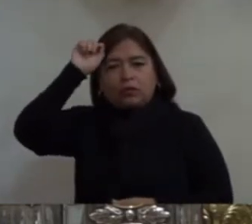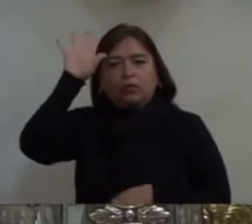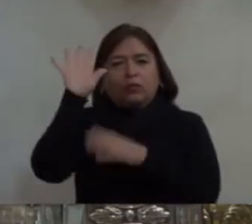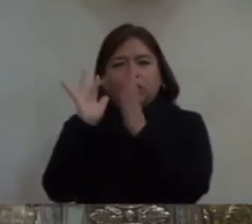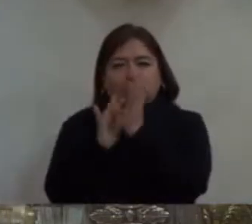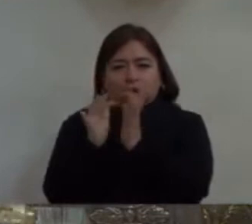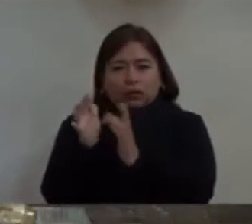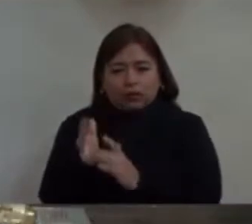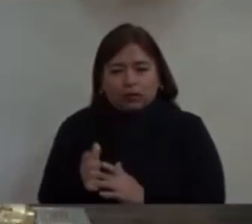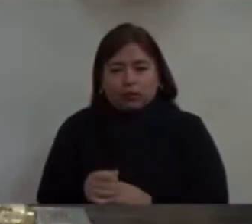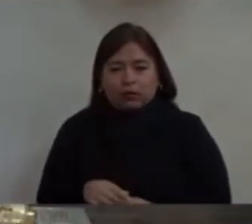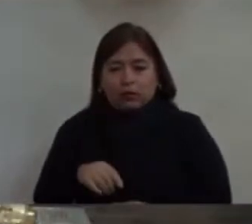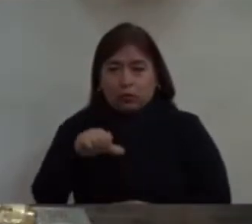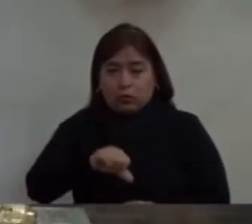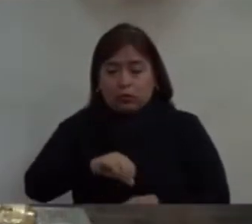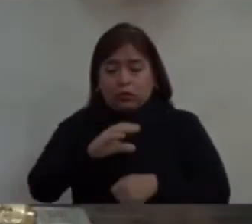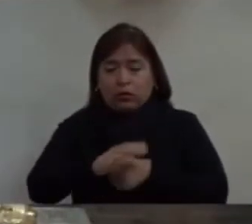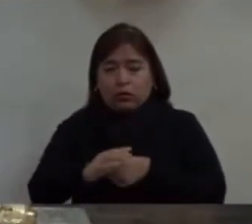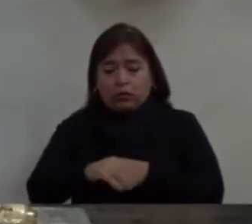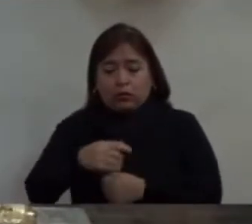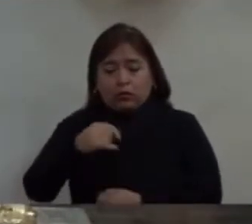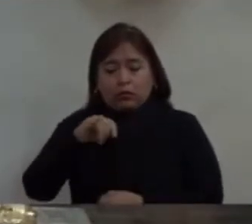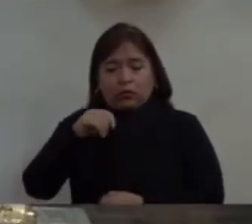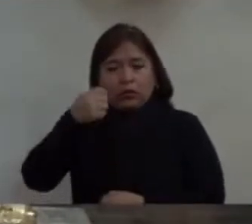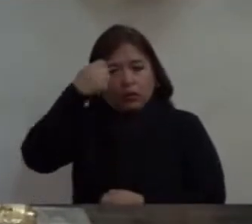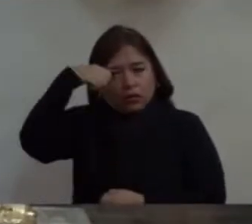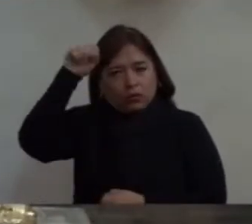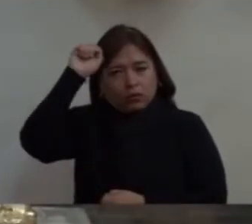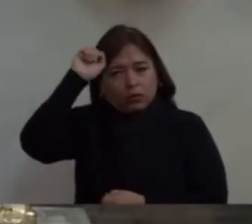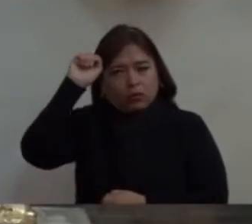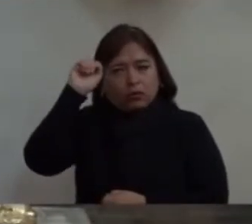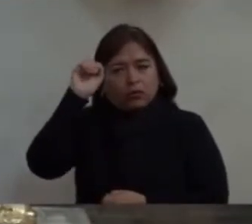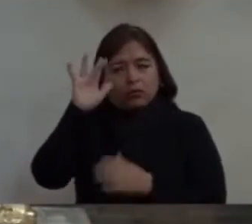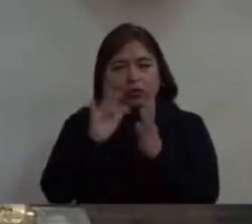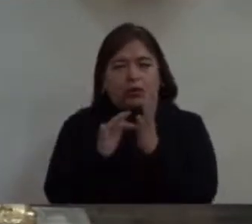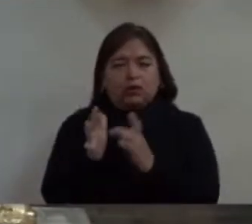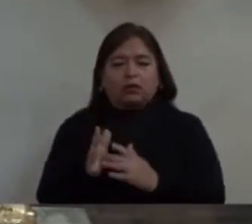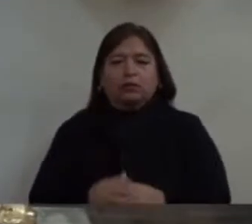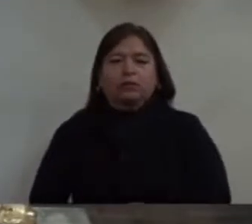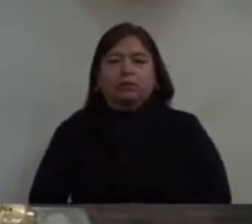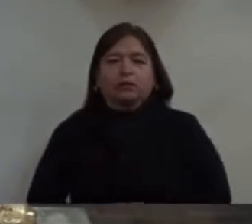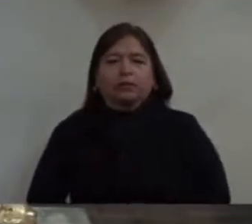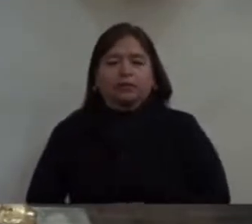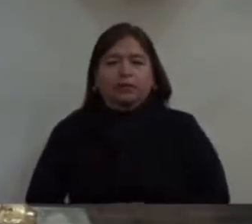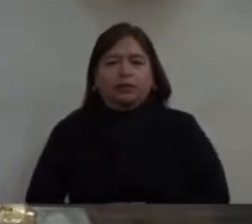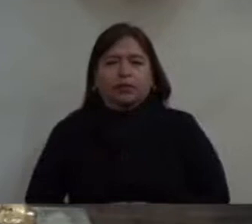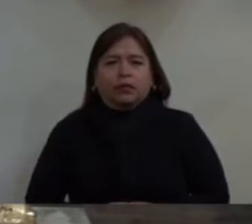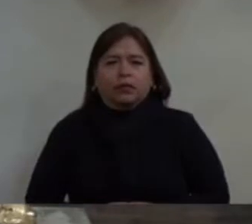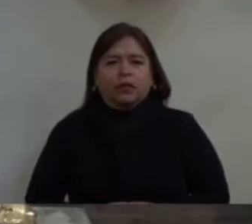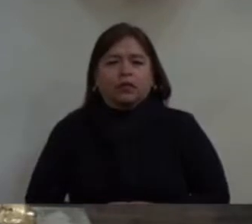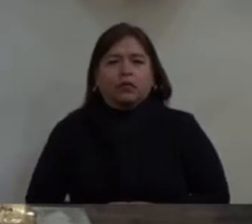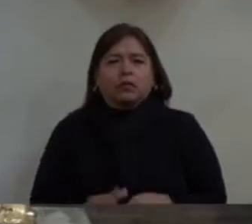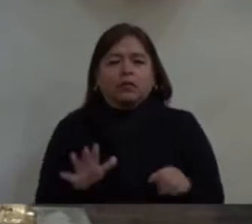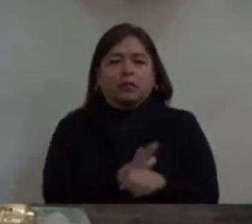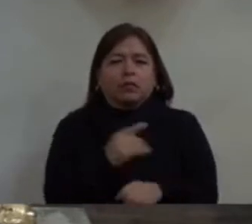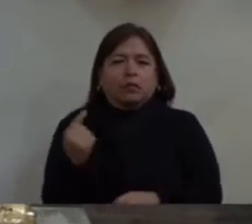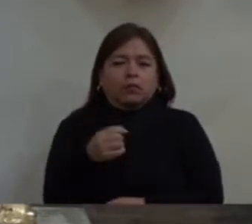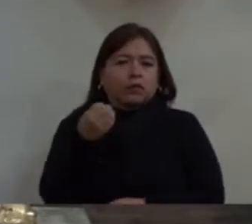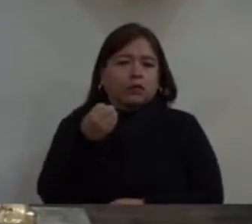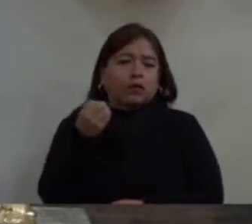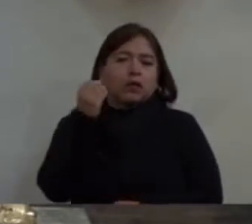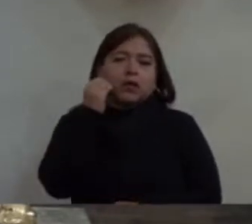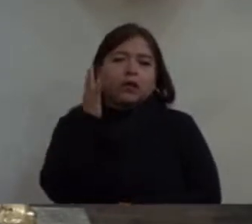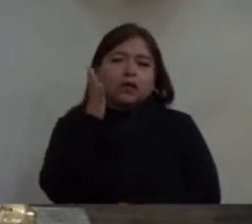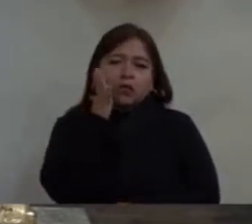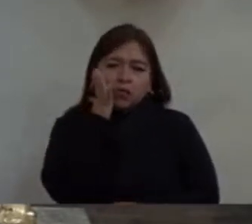Porque la confirmación es un sacramento totalmente emparentado